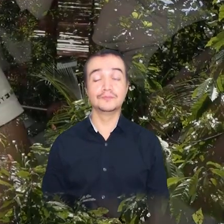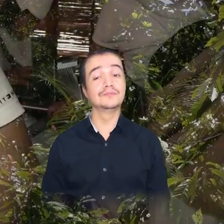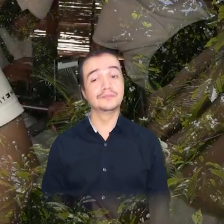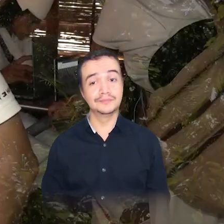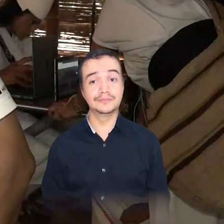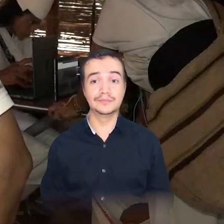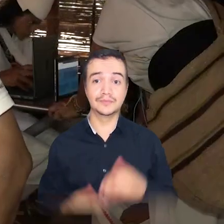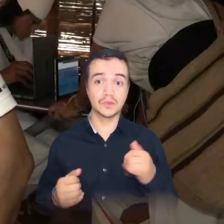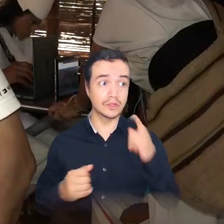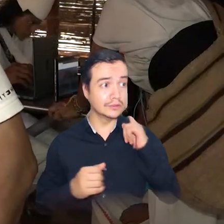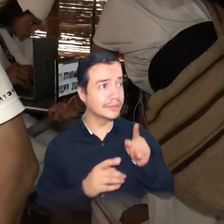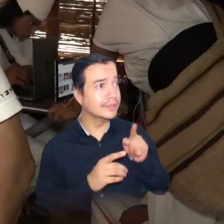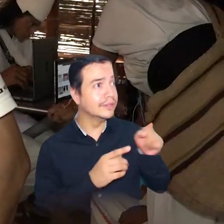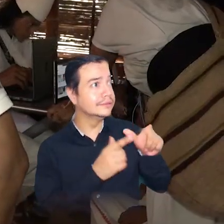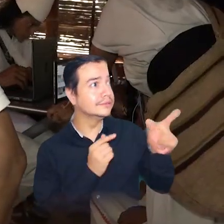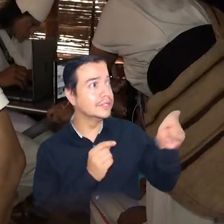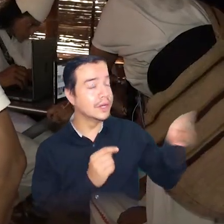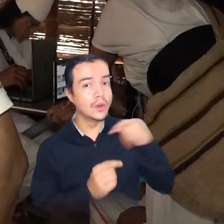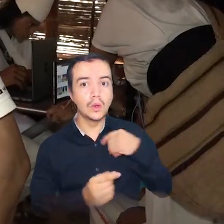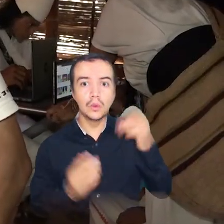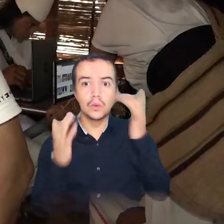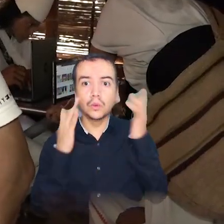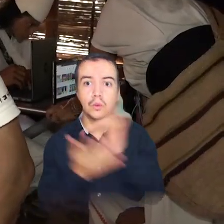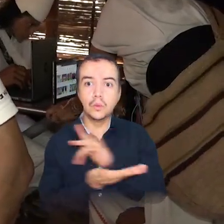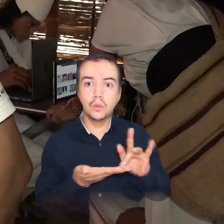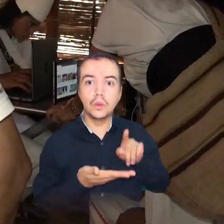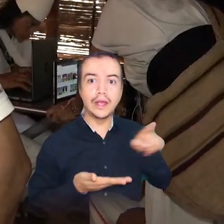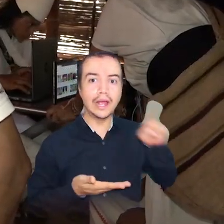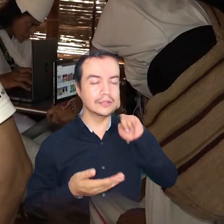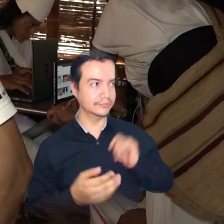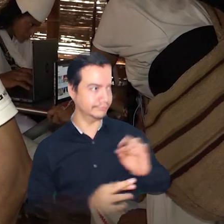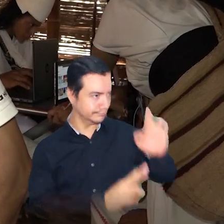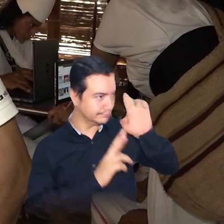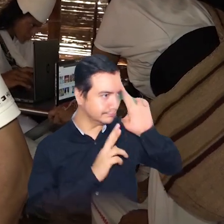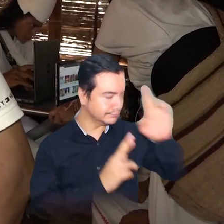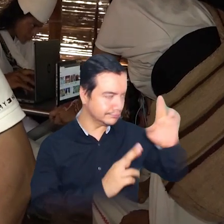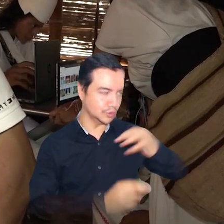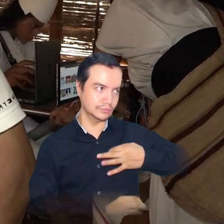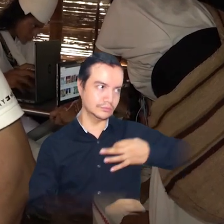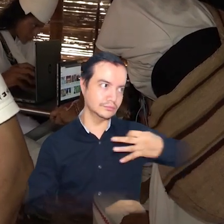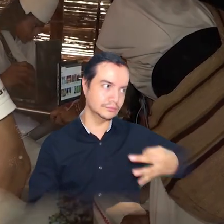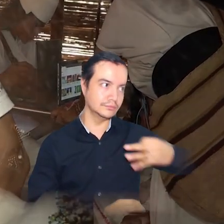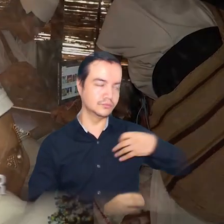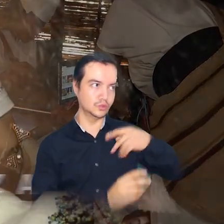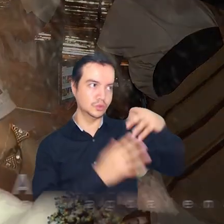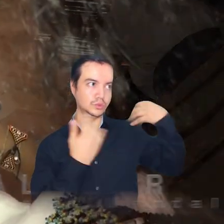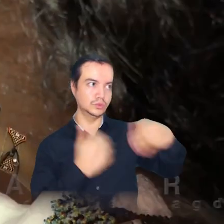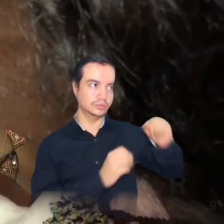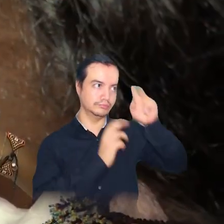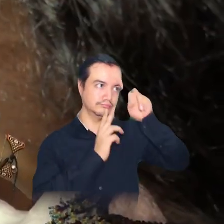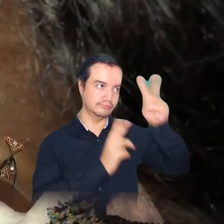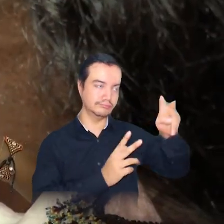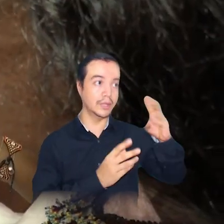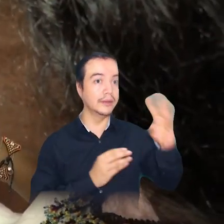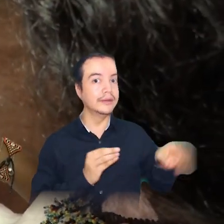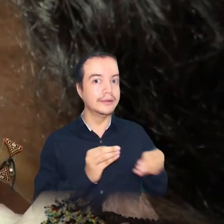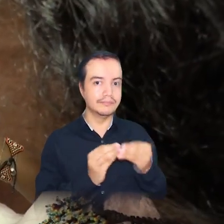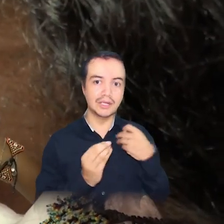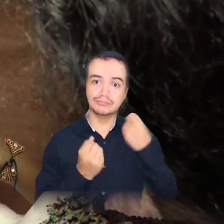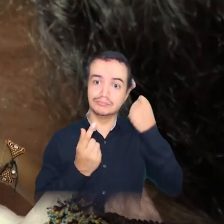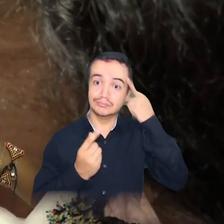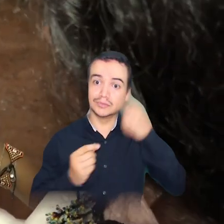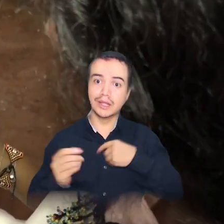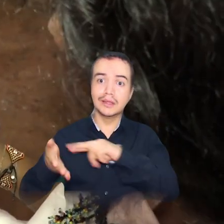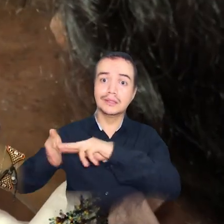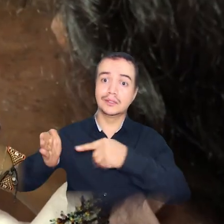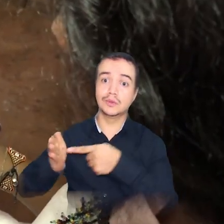Estamos llegando a un territorio sagrado, con todo el respeto, con todo el reconocimiento, pero también entendiendo que